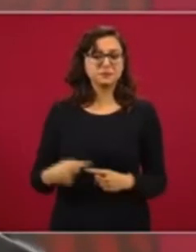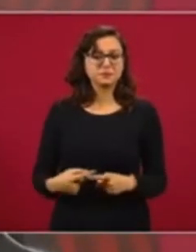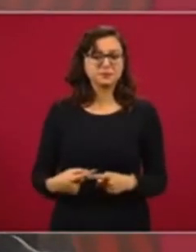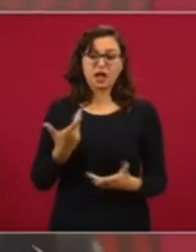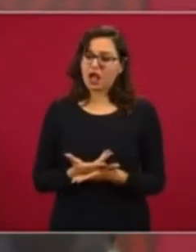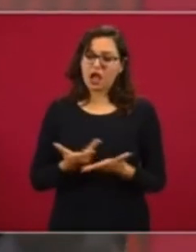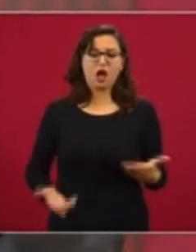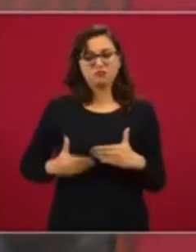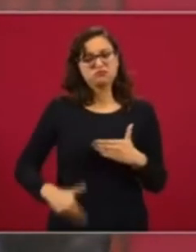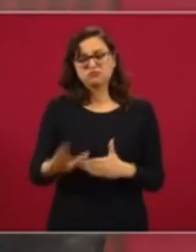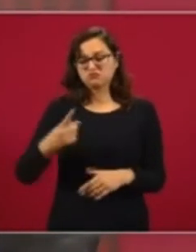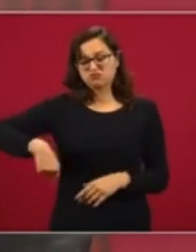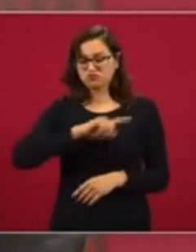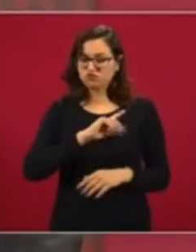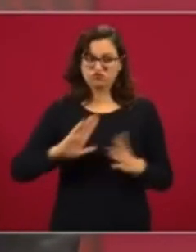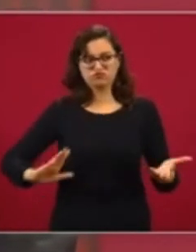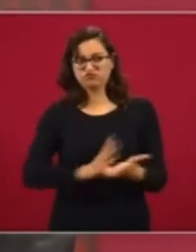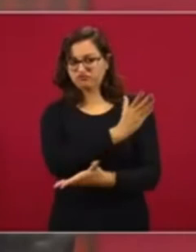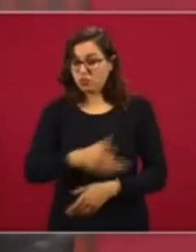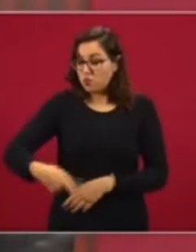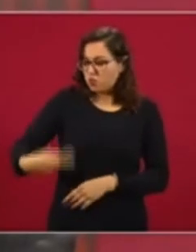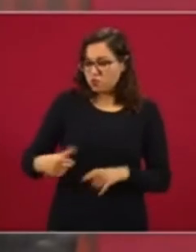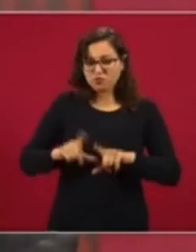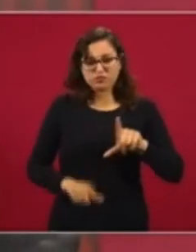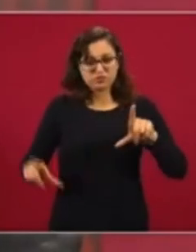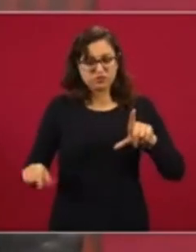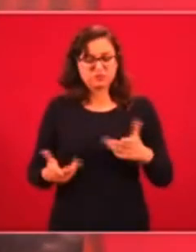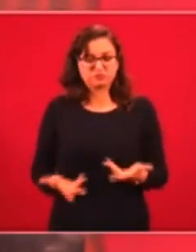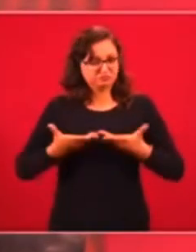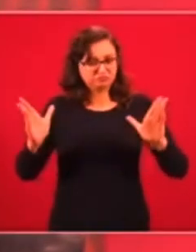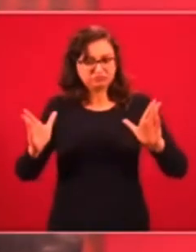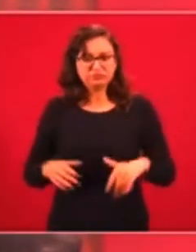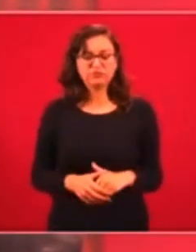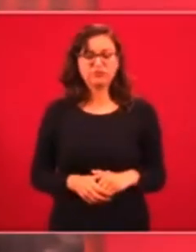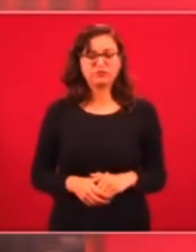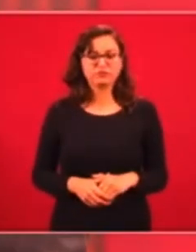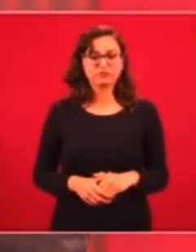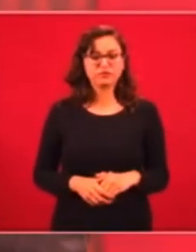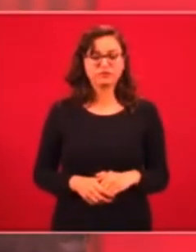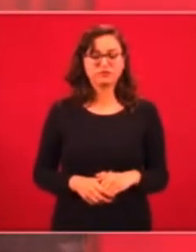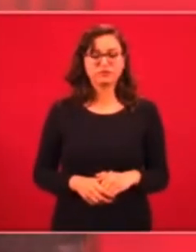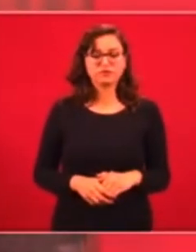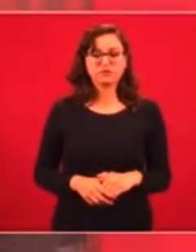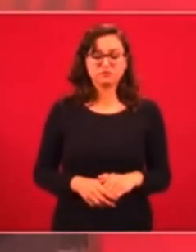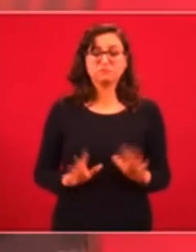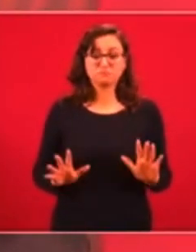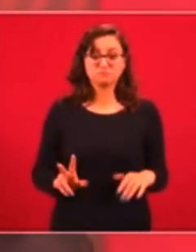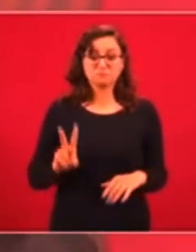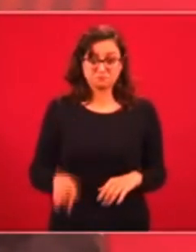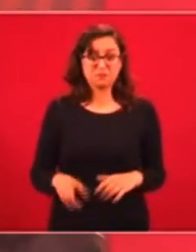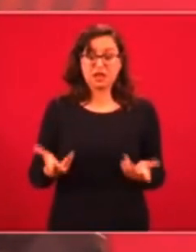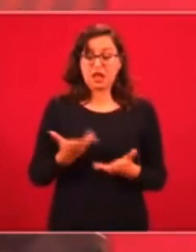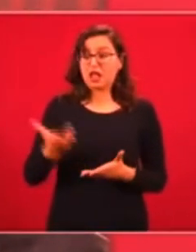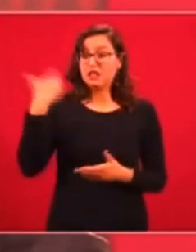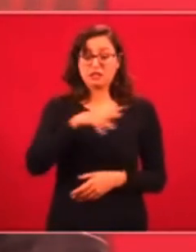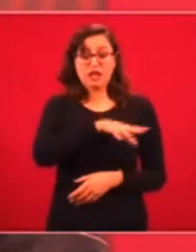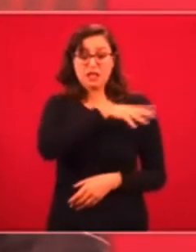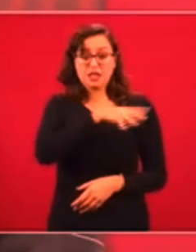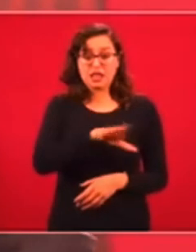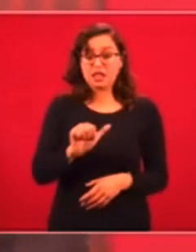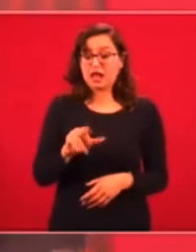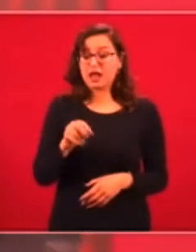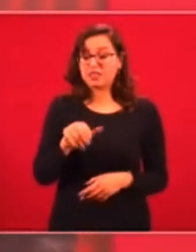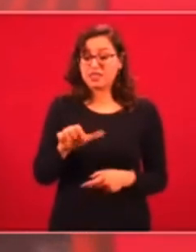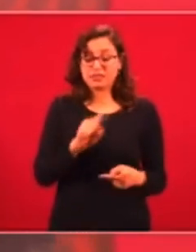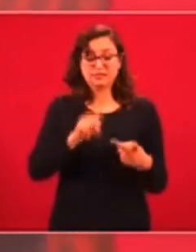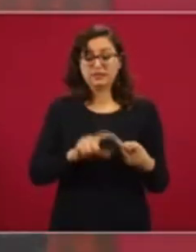Entonces lo que queremos es que sean empresas de la Nación, del pueblo, en el espíritu de la política que llevó a cabo el general Cárdenas y